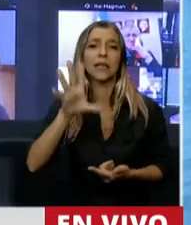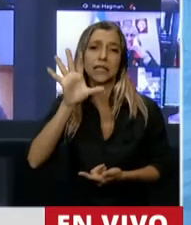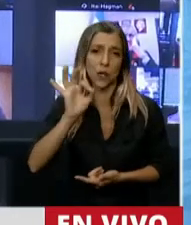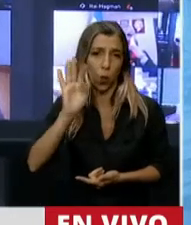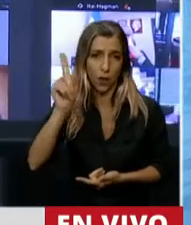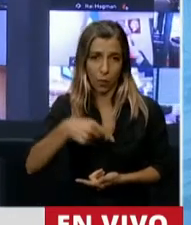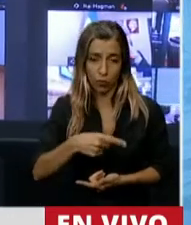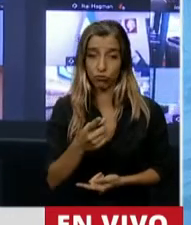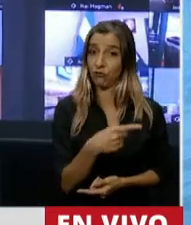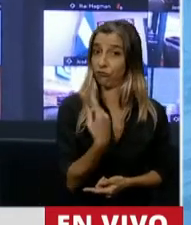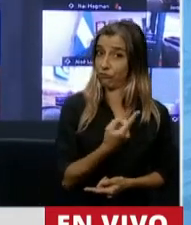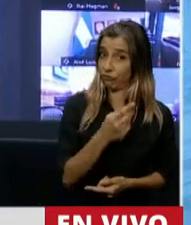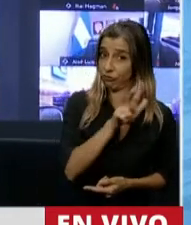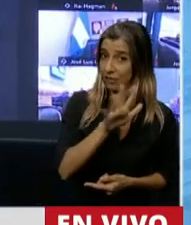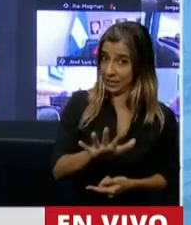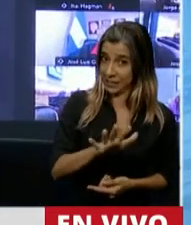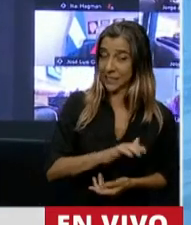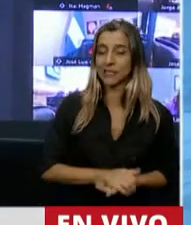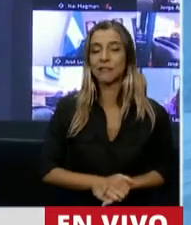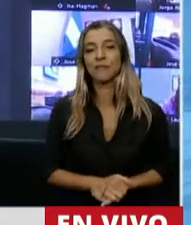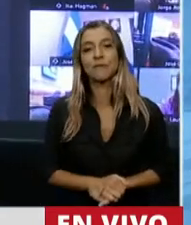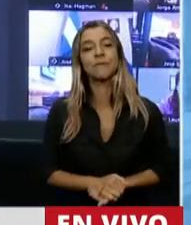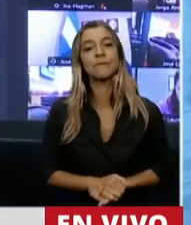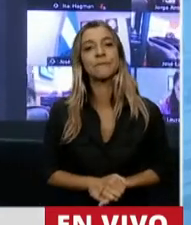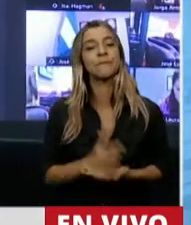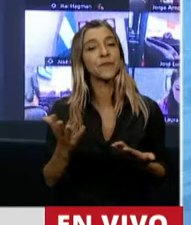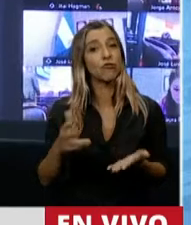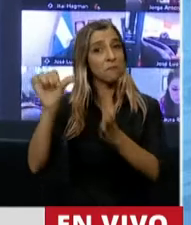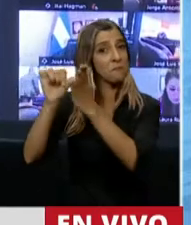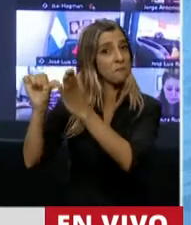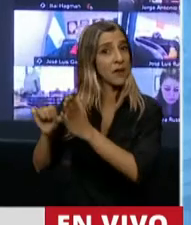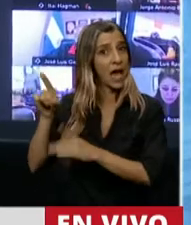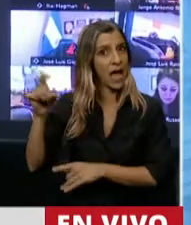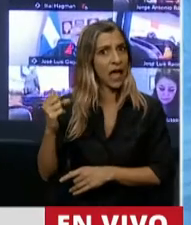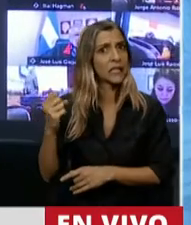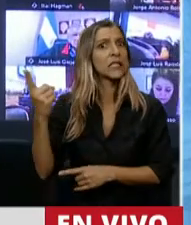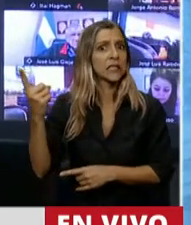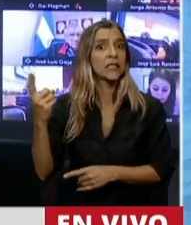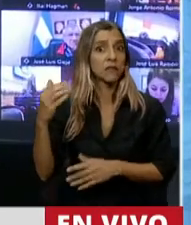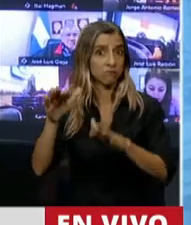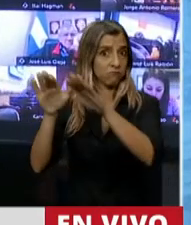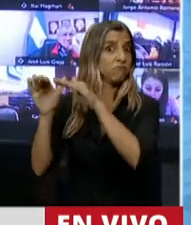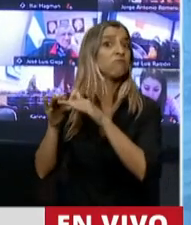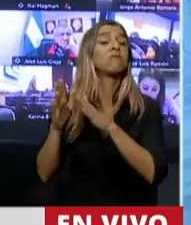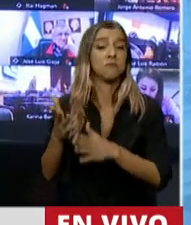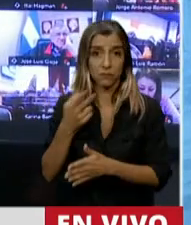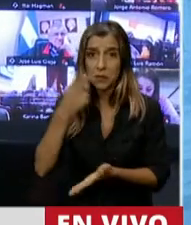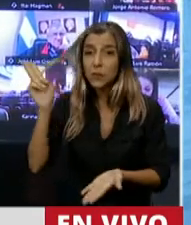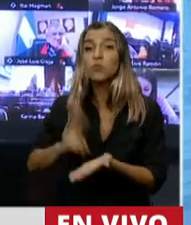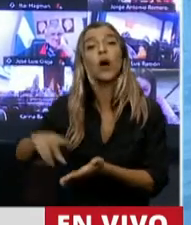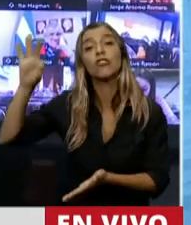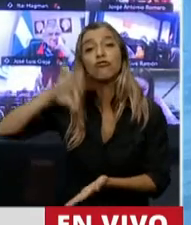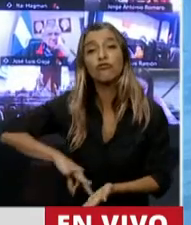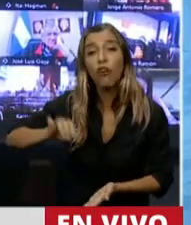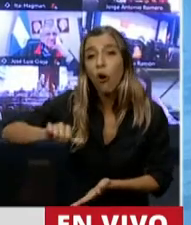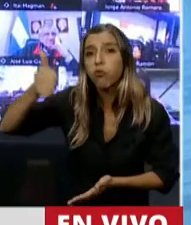Nosotros, el 35%. En estos lugares hay impuesto a las grandes fortunas. Impuesto todos